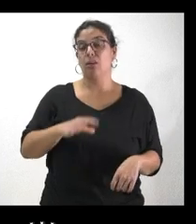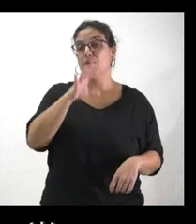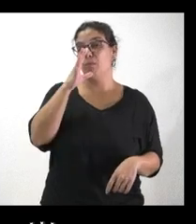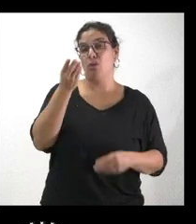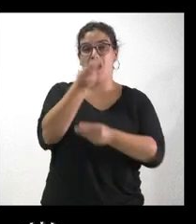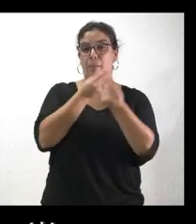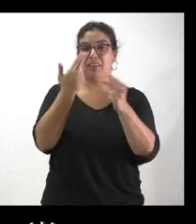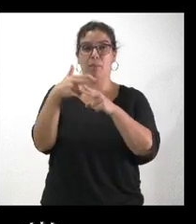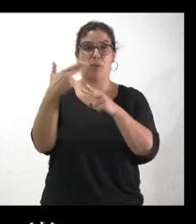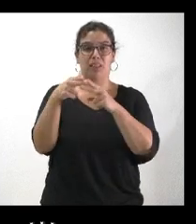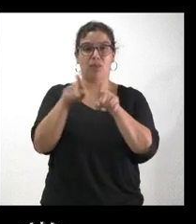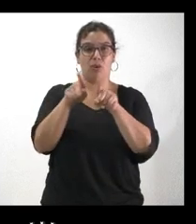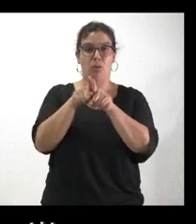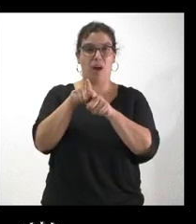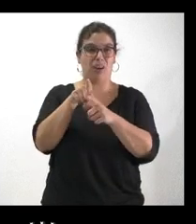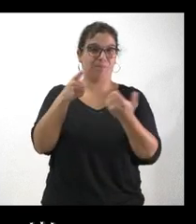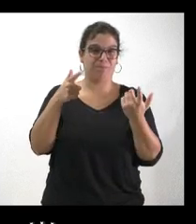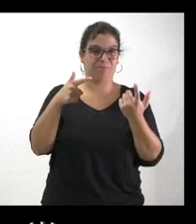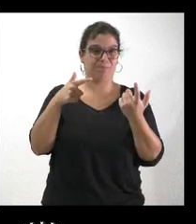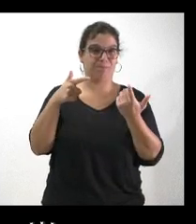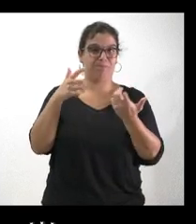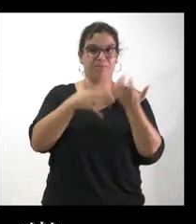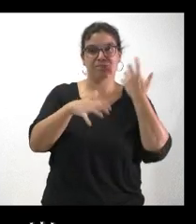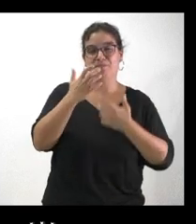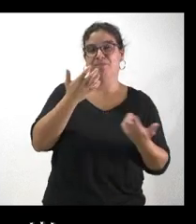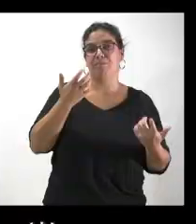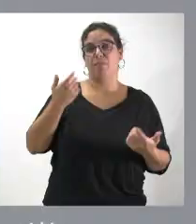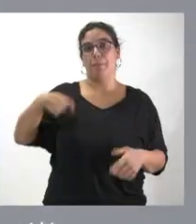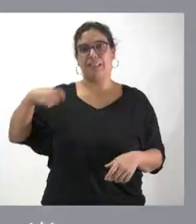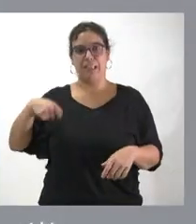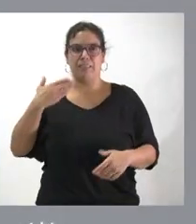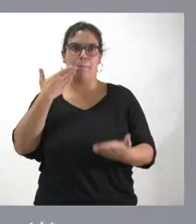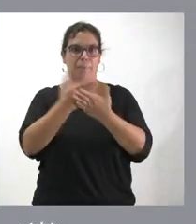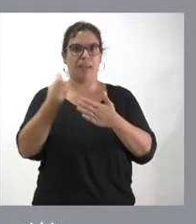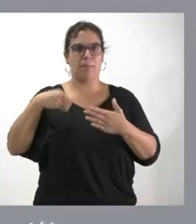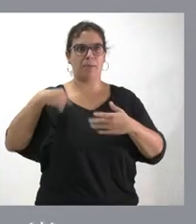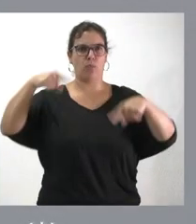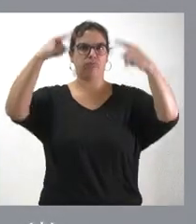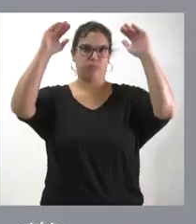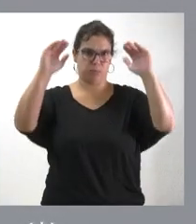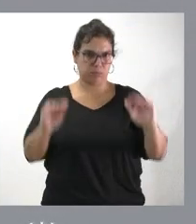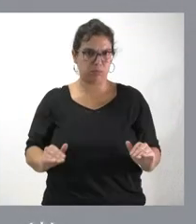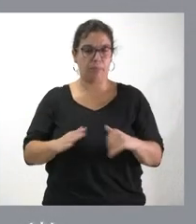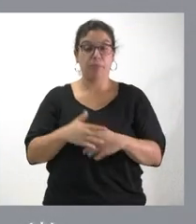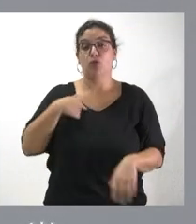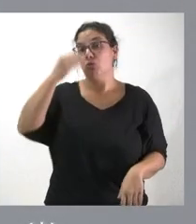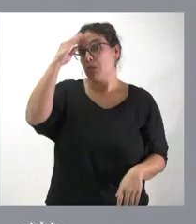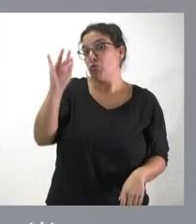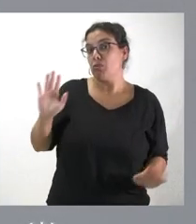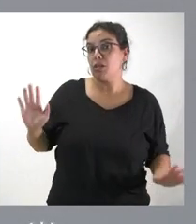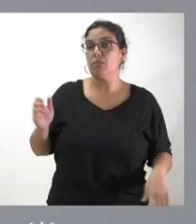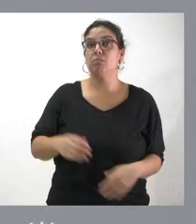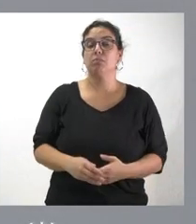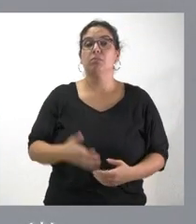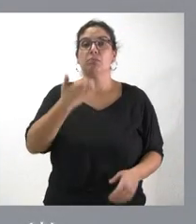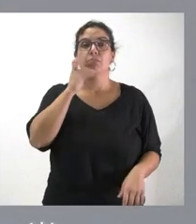político de la comunidad, en el que el presidente ha llamado a una desescalada verbal. Pues yo creo que sí lo podría haber. Si encontramos quién está a